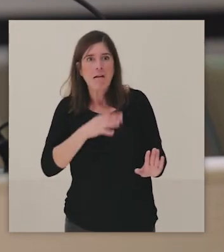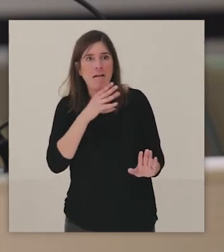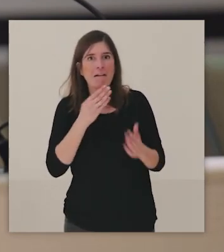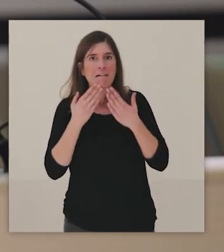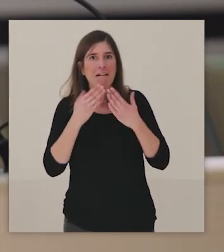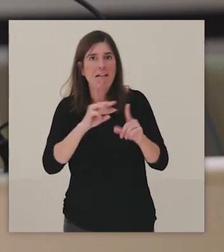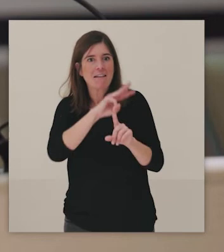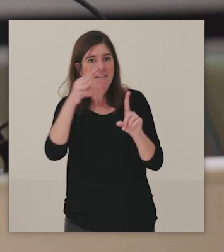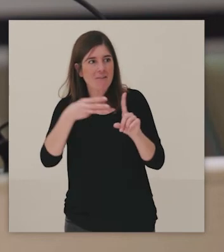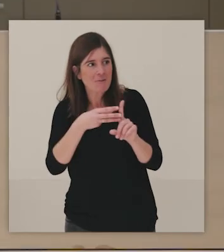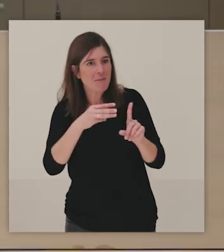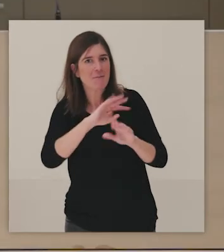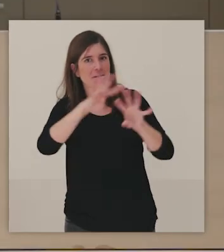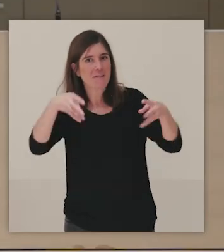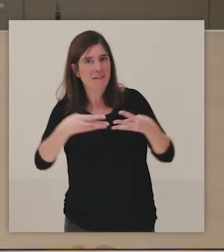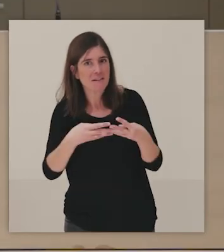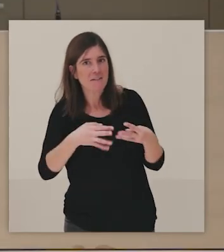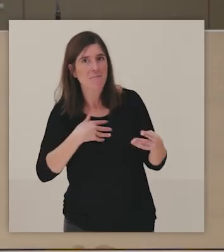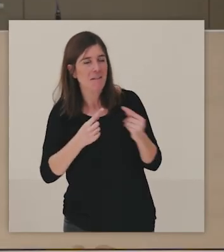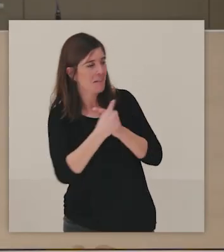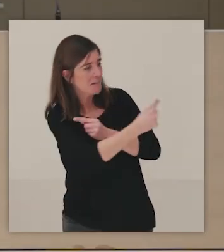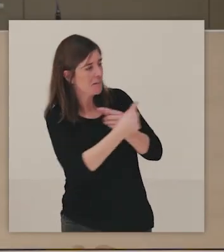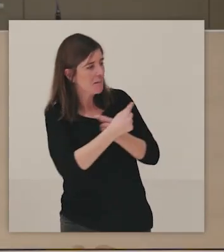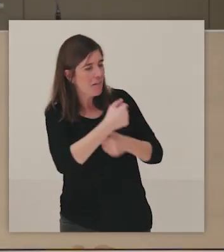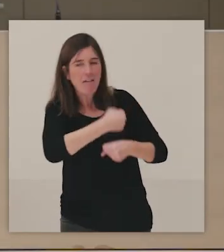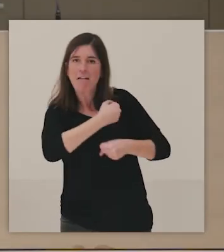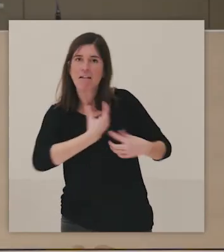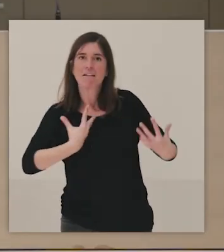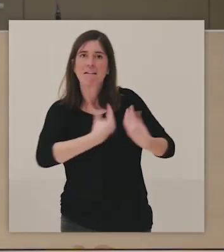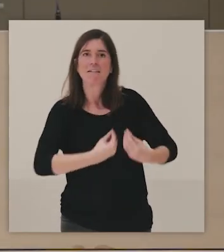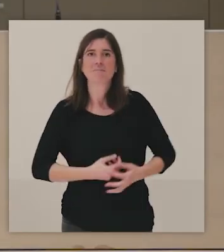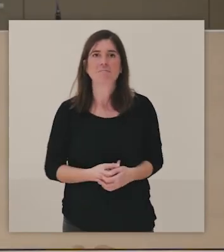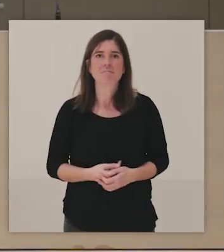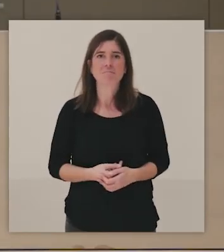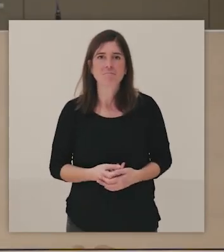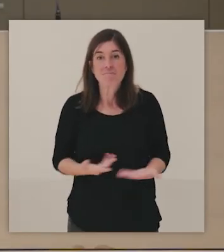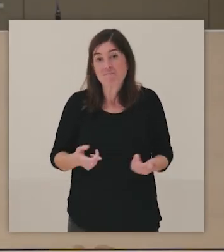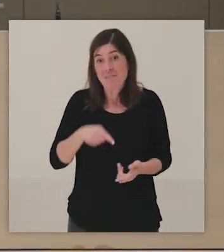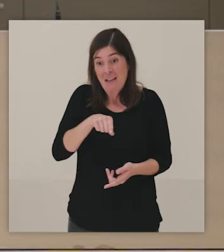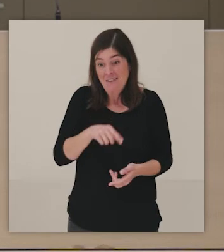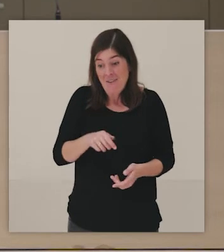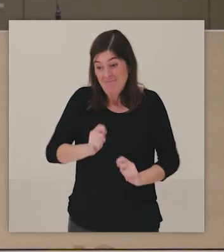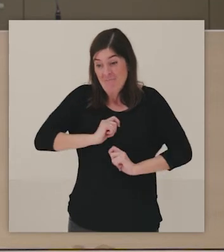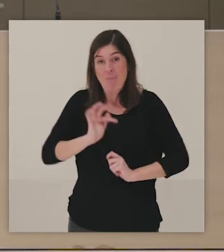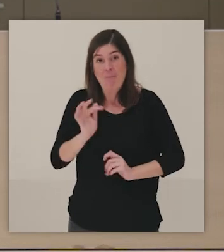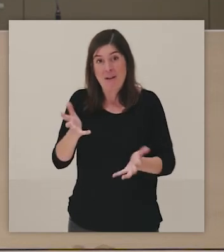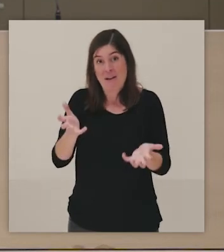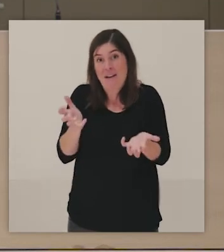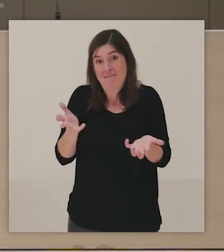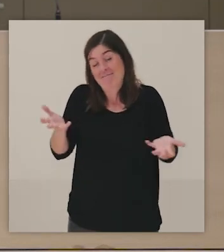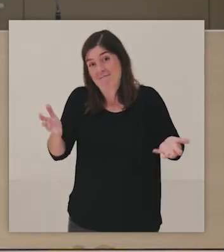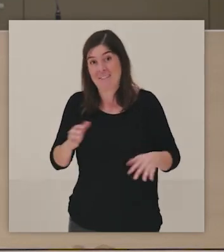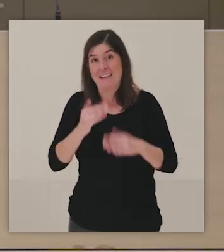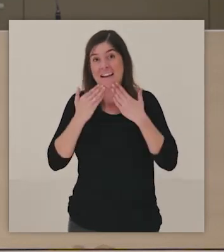distancia con ellos? Entonces, yo creo que eso es otro de esos, bueno, pues de esas cosas que hemos